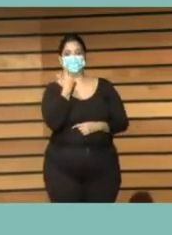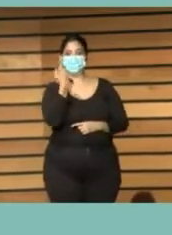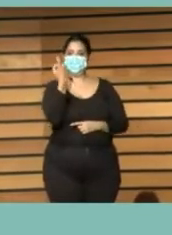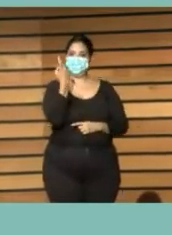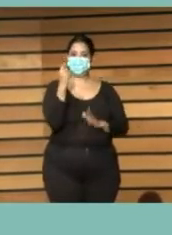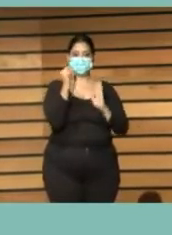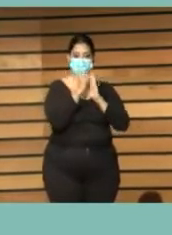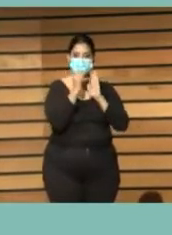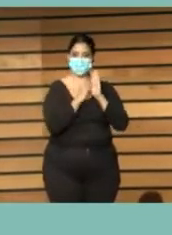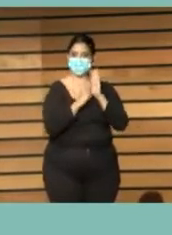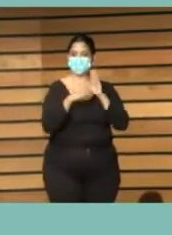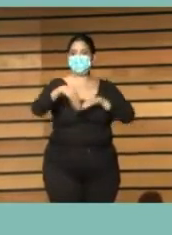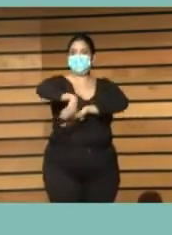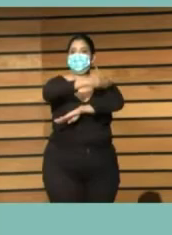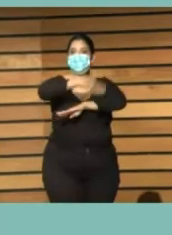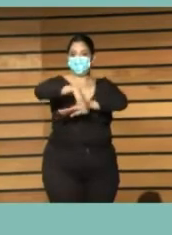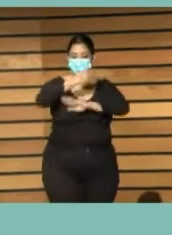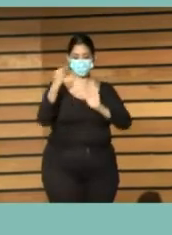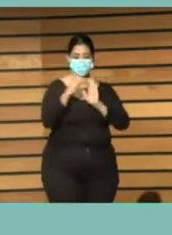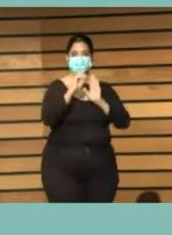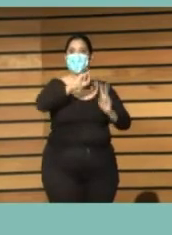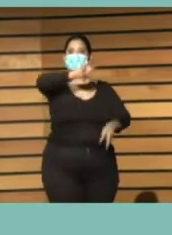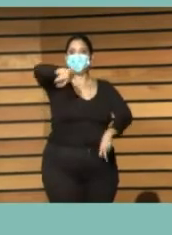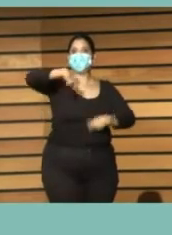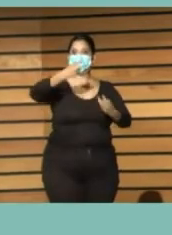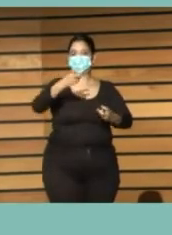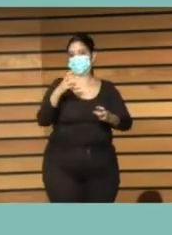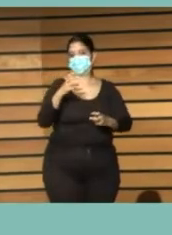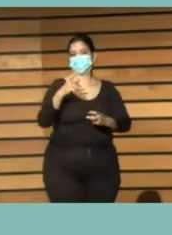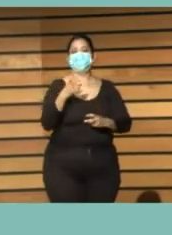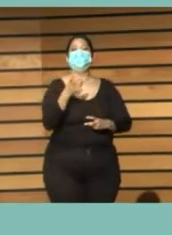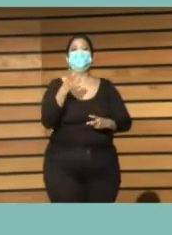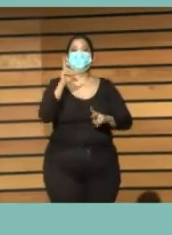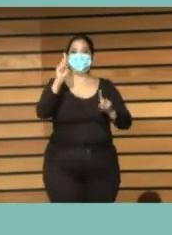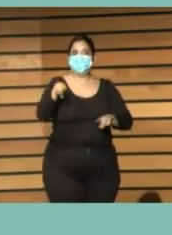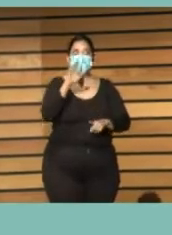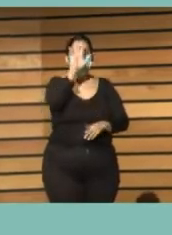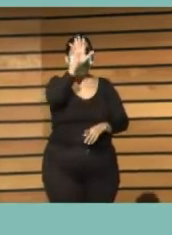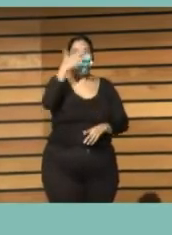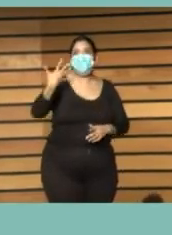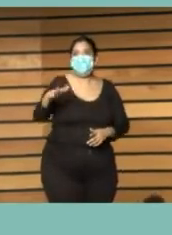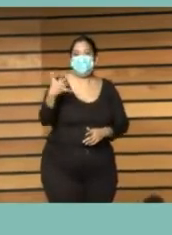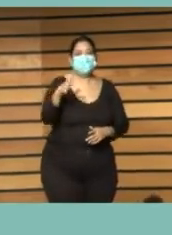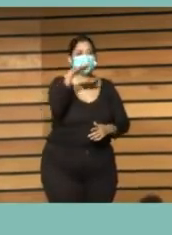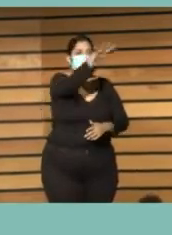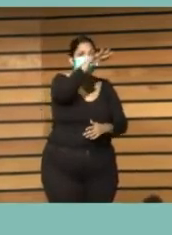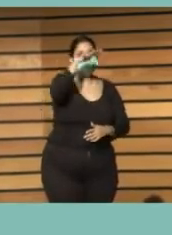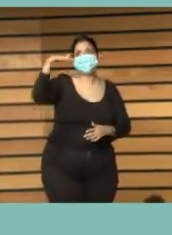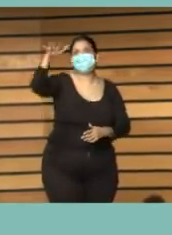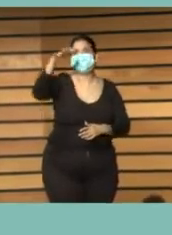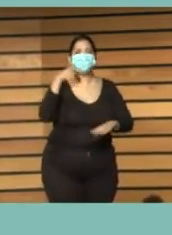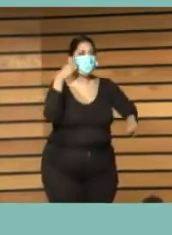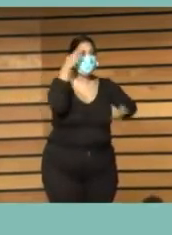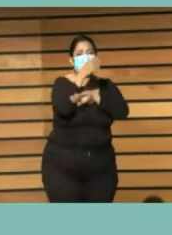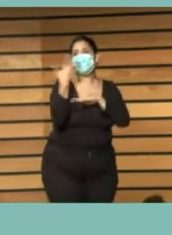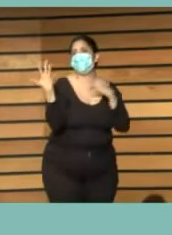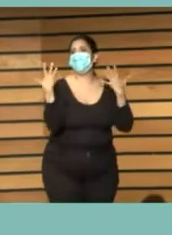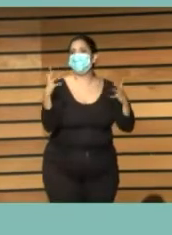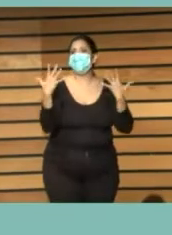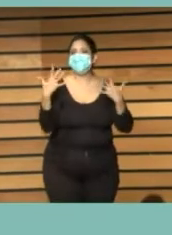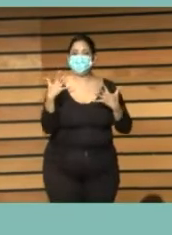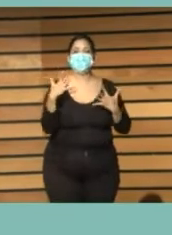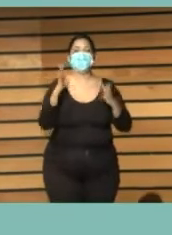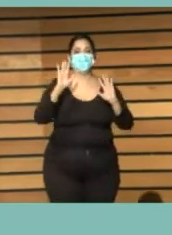a nivel nacional constantemente actualizado que nos permitiera localizar las bibliotecas geográficamente y por materia, luego se